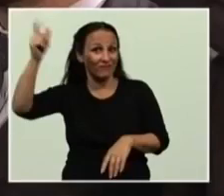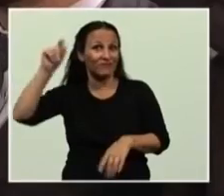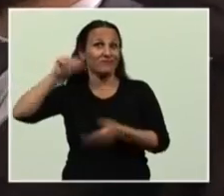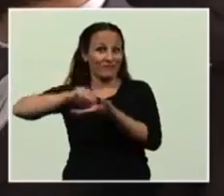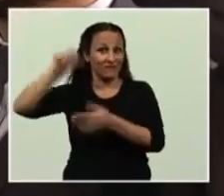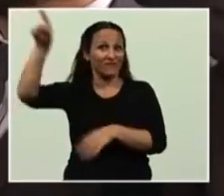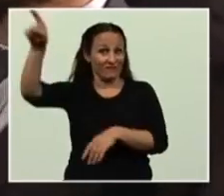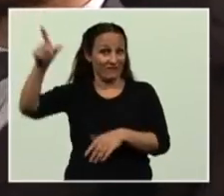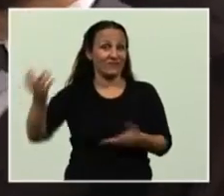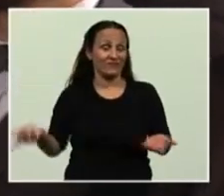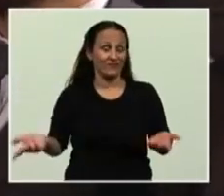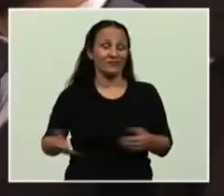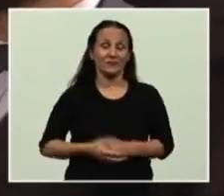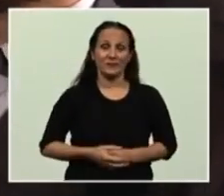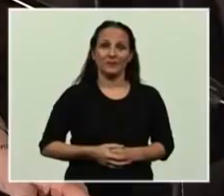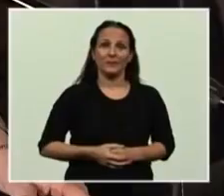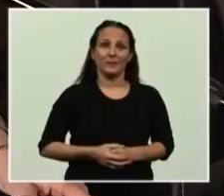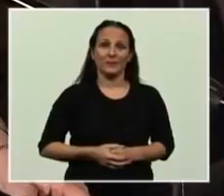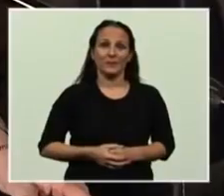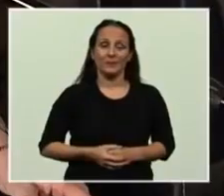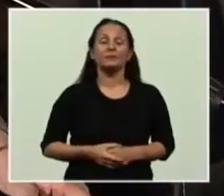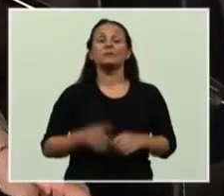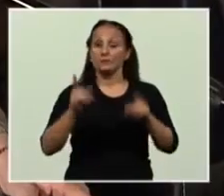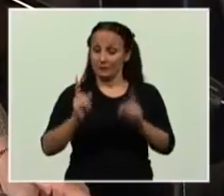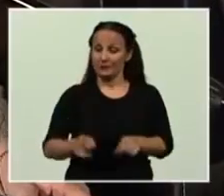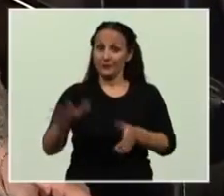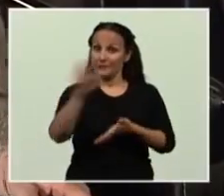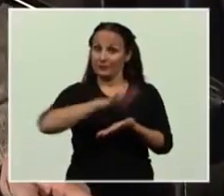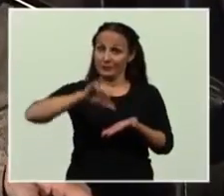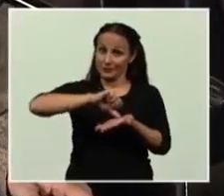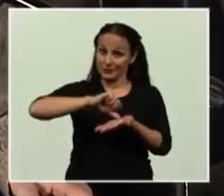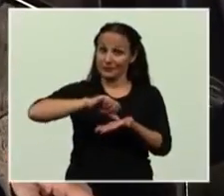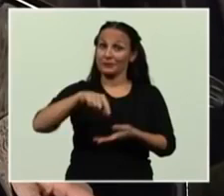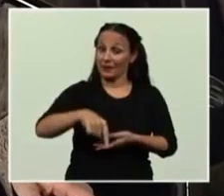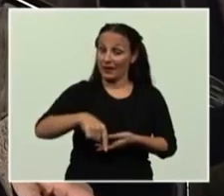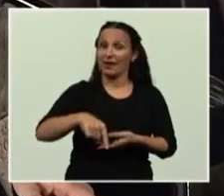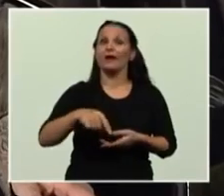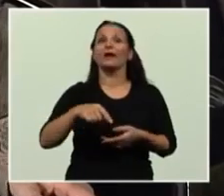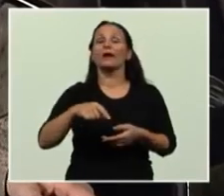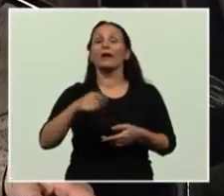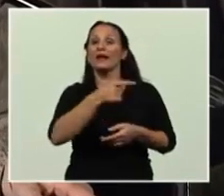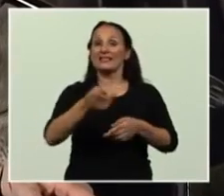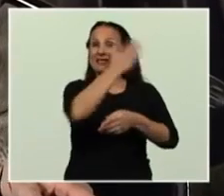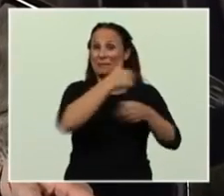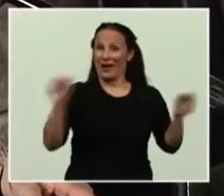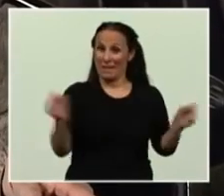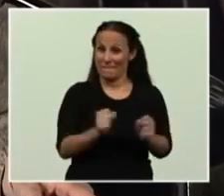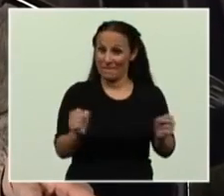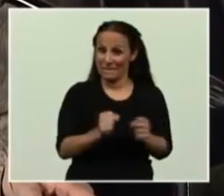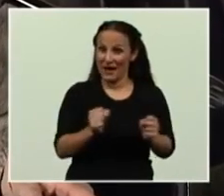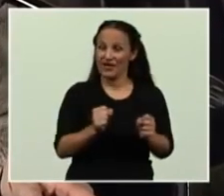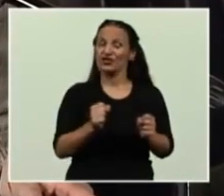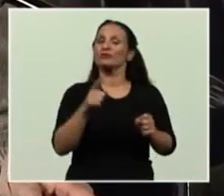También en este predio, en la semana de mayo, inauguramos